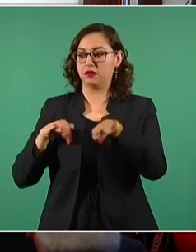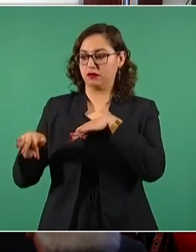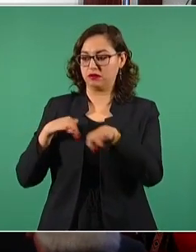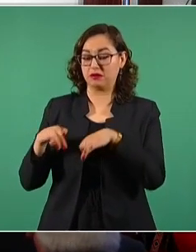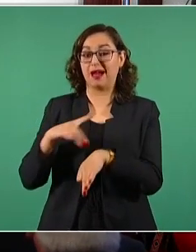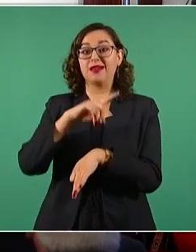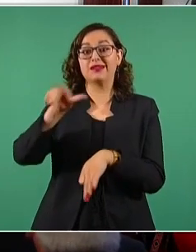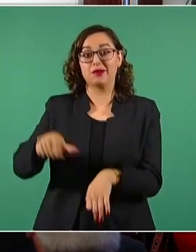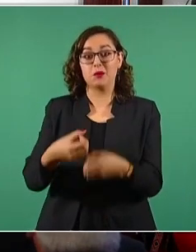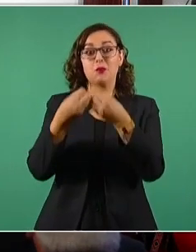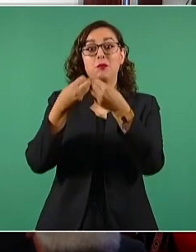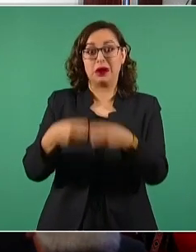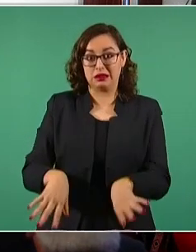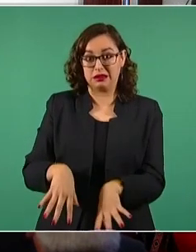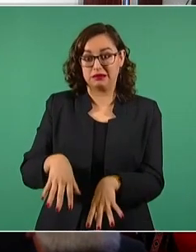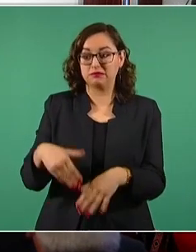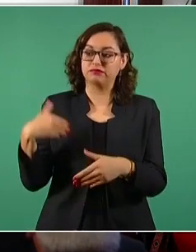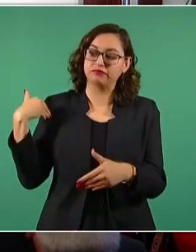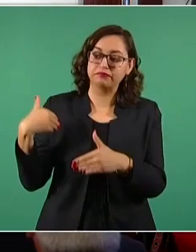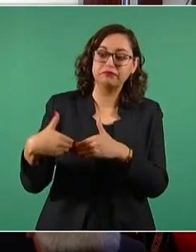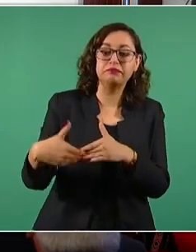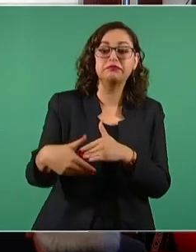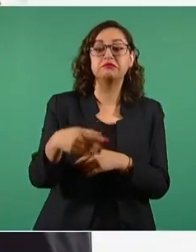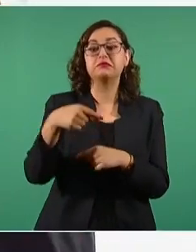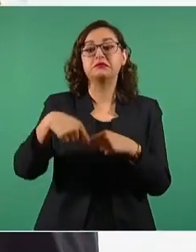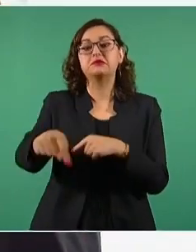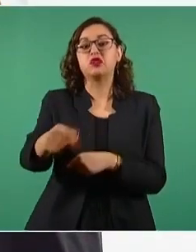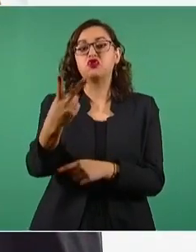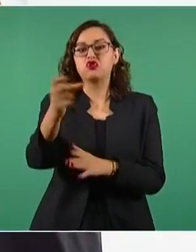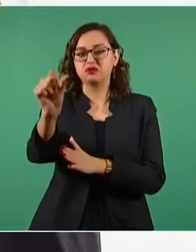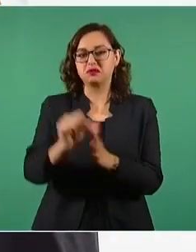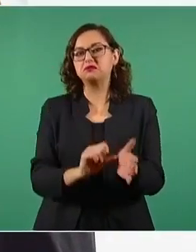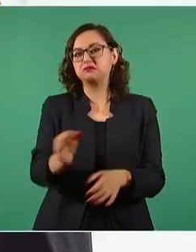objetivo que alcanzaremos en los próximos dos meses.